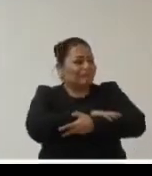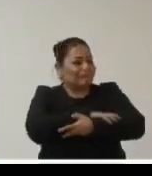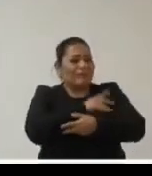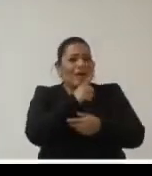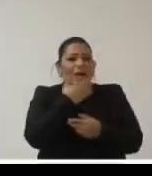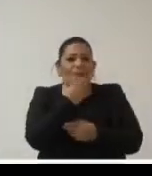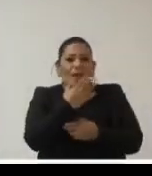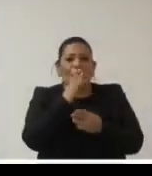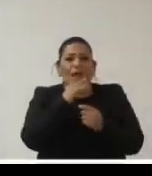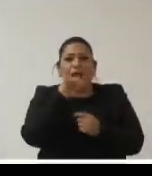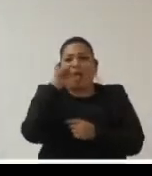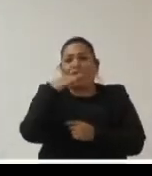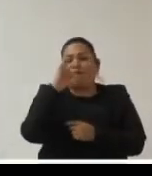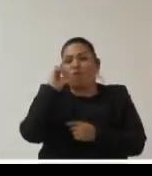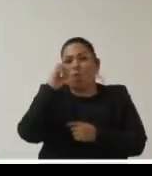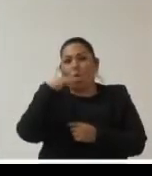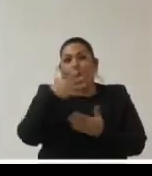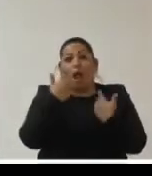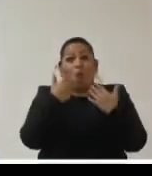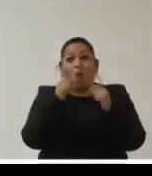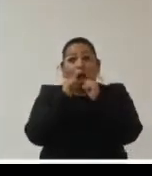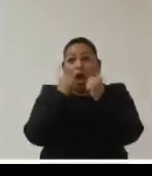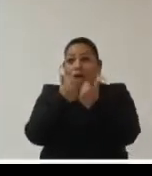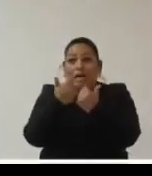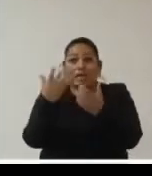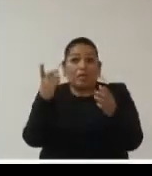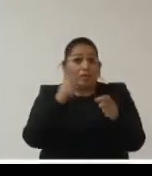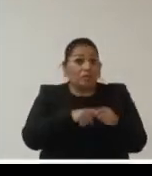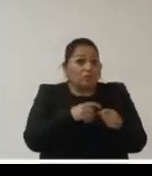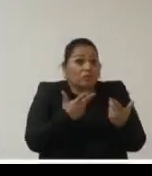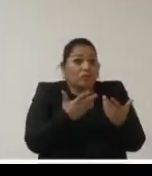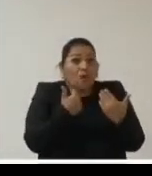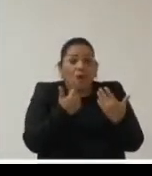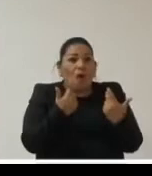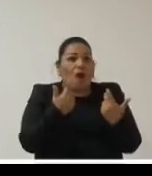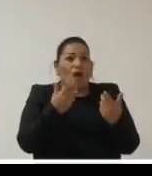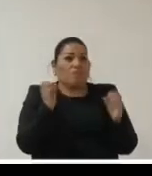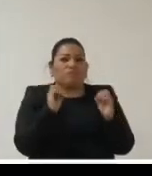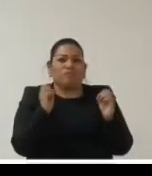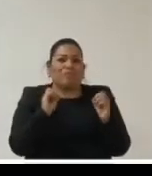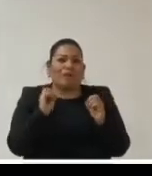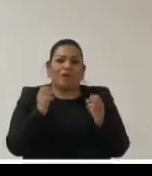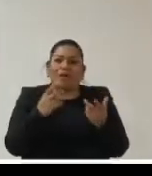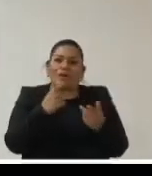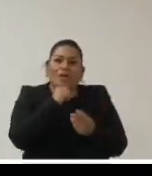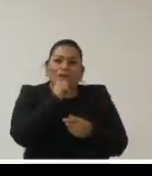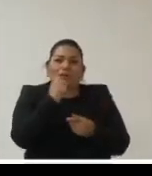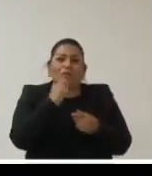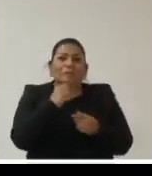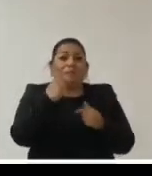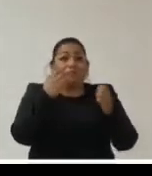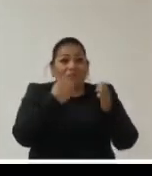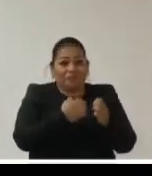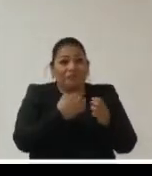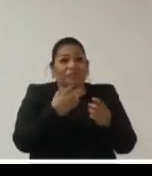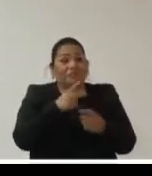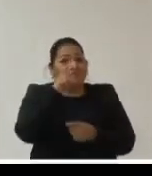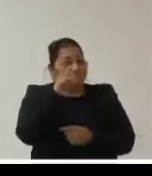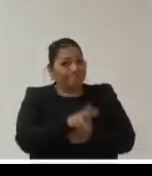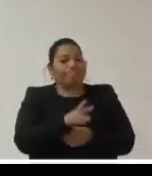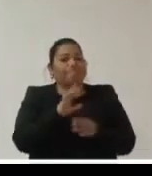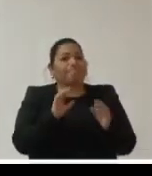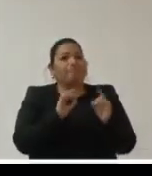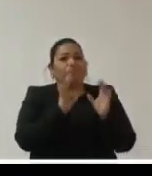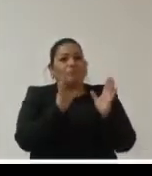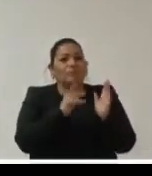para el INFOEM sin sociedad civil no somos nada si no hay sociedad civil con nosotros esto no sería realidad y esto